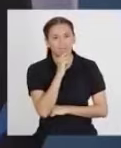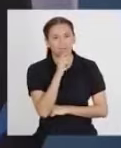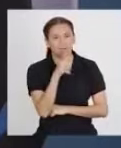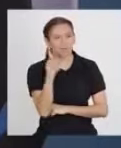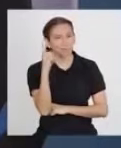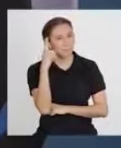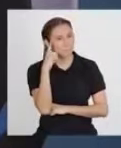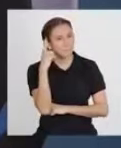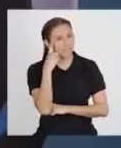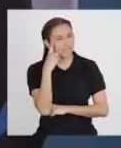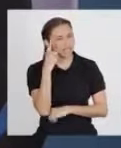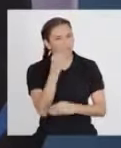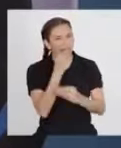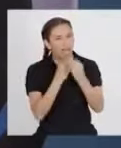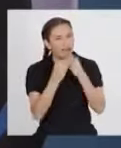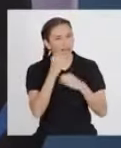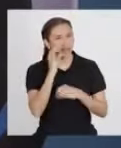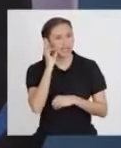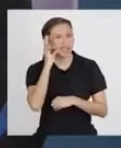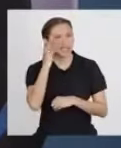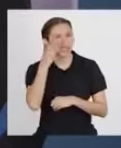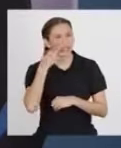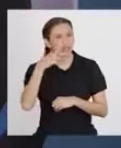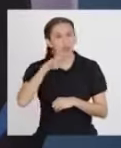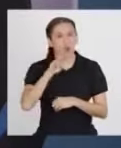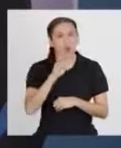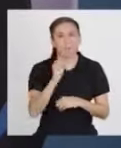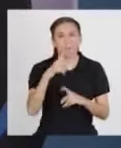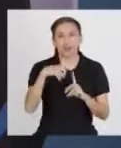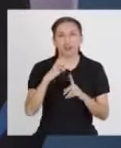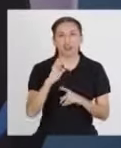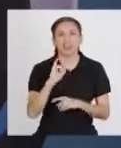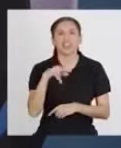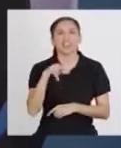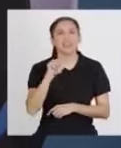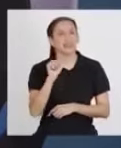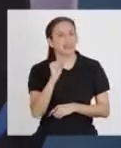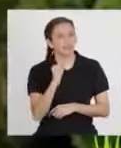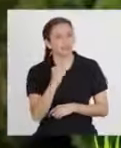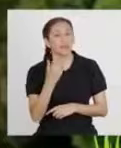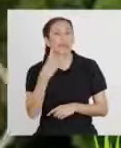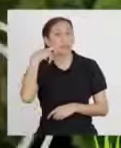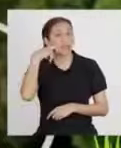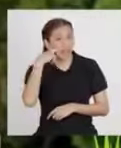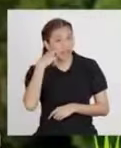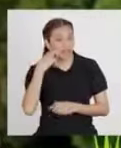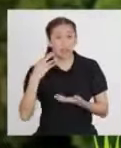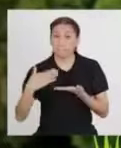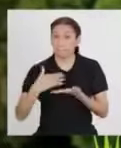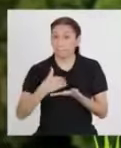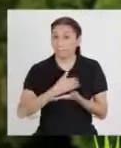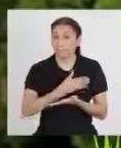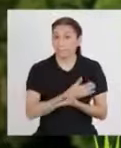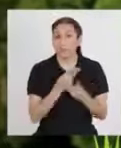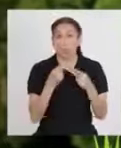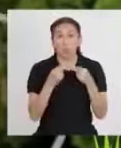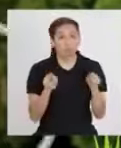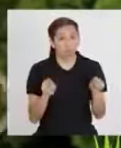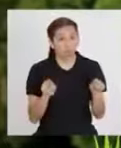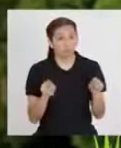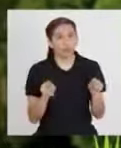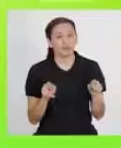Piensen en alimentos ricos en proteínas. Carne, pescados,